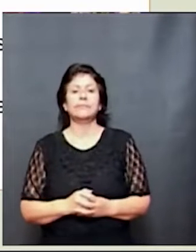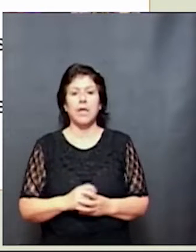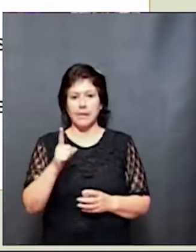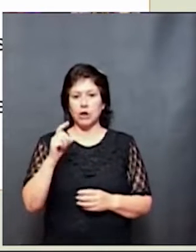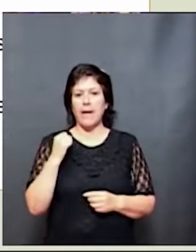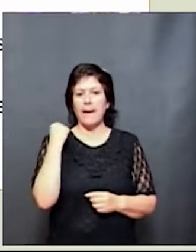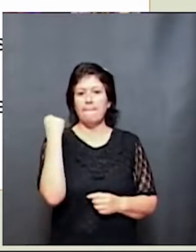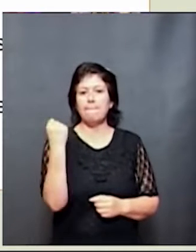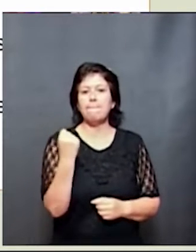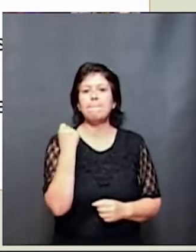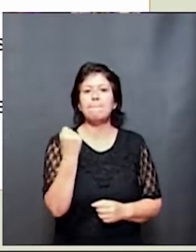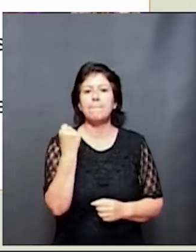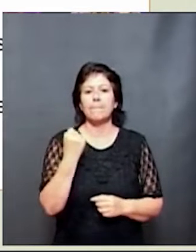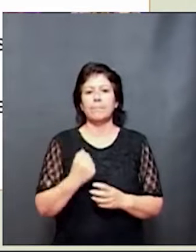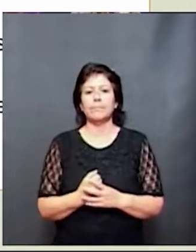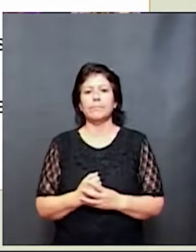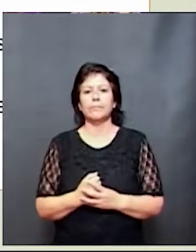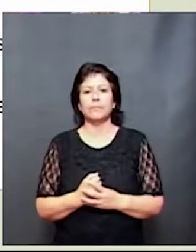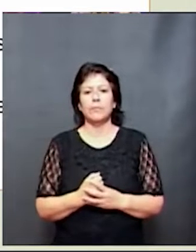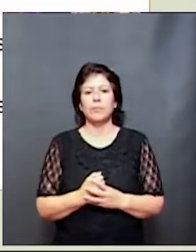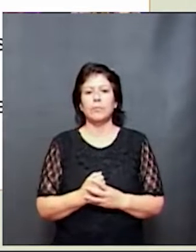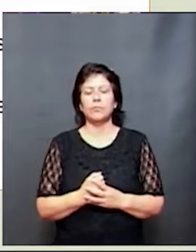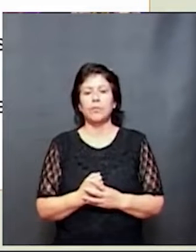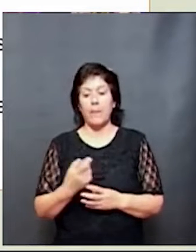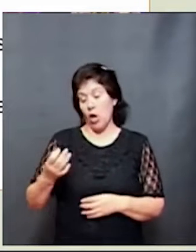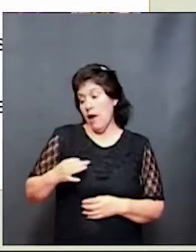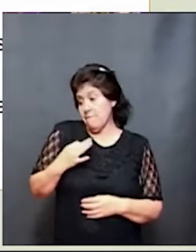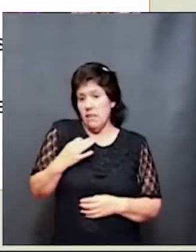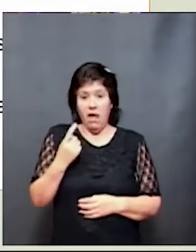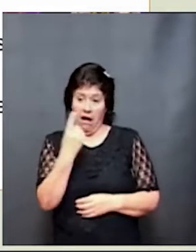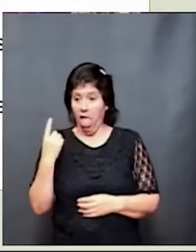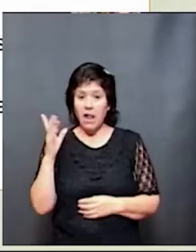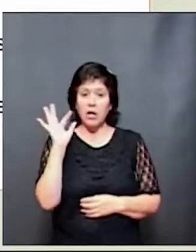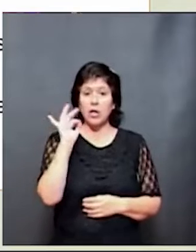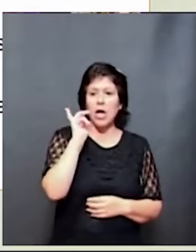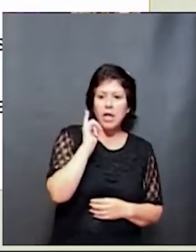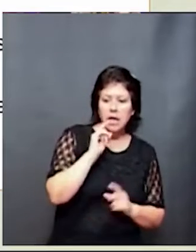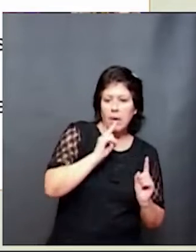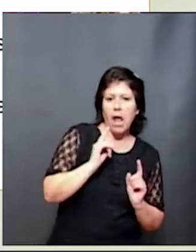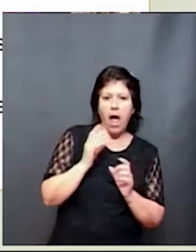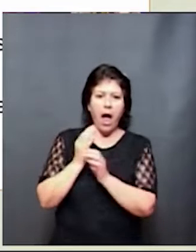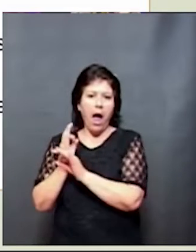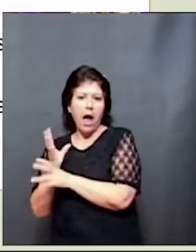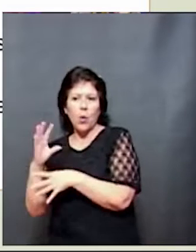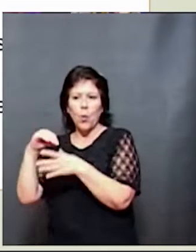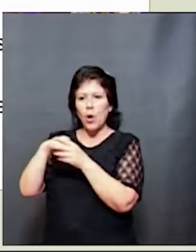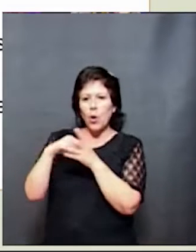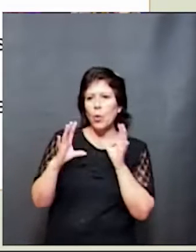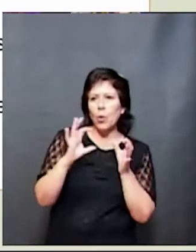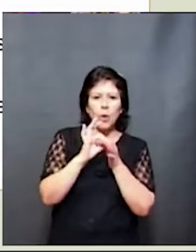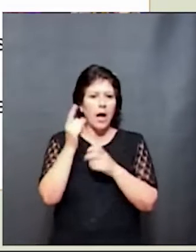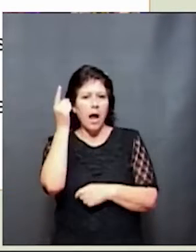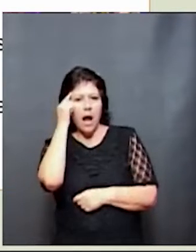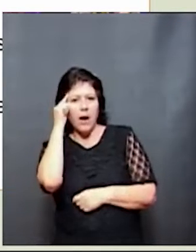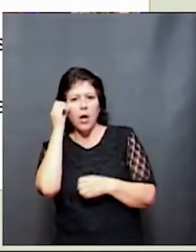importantes en relación a la vida cotidiana y el desempeño educativo son las grandes funciones de nuestro